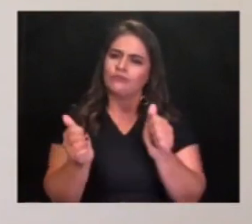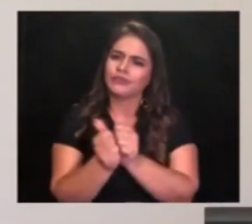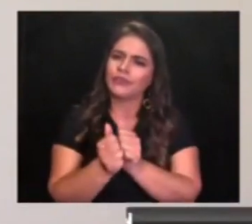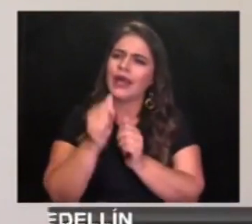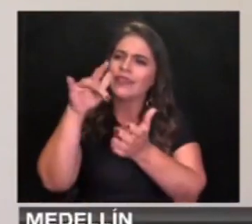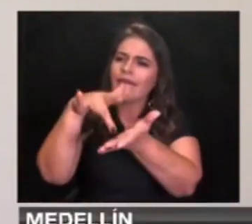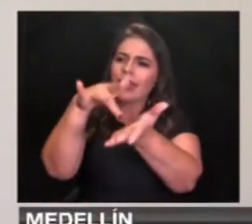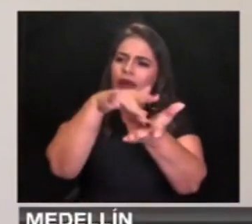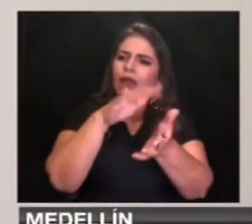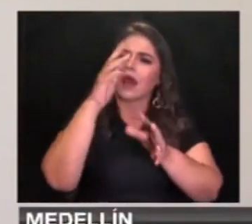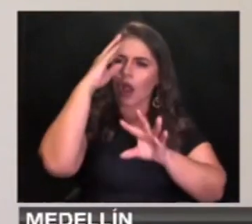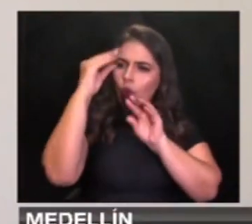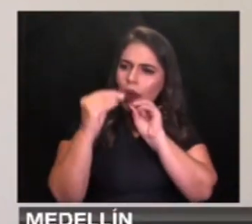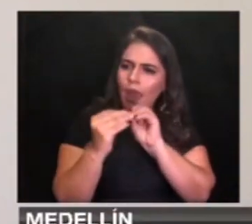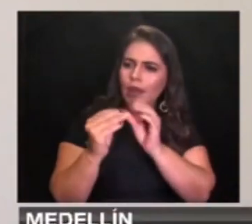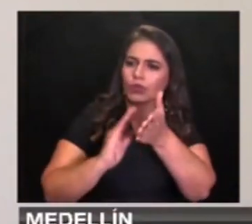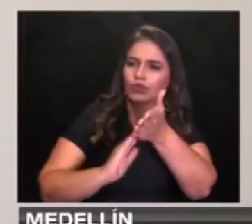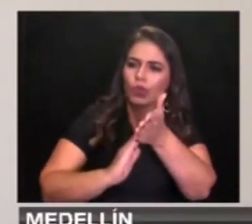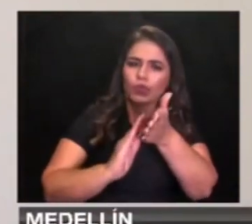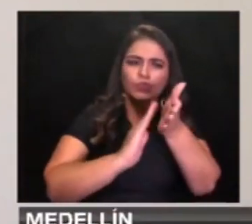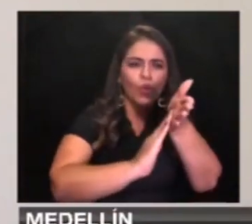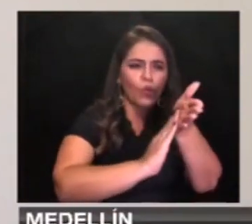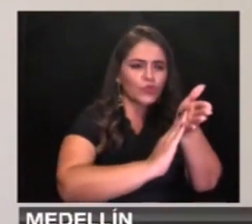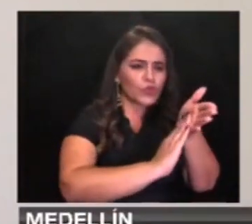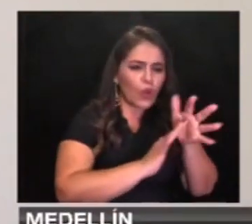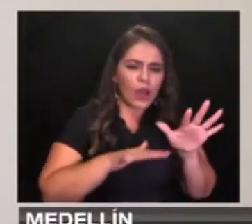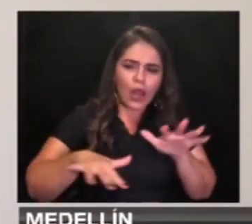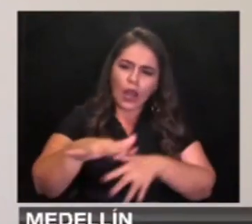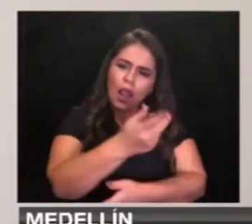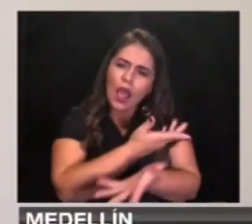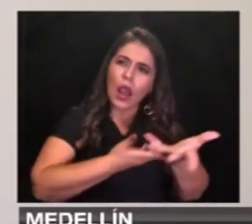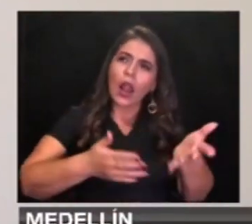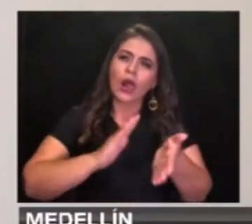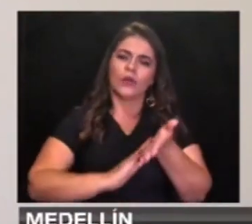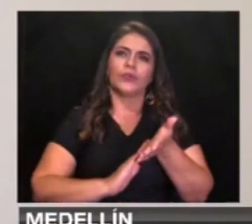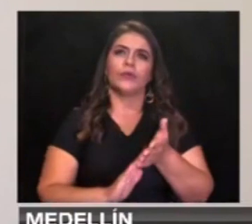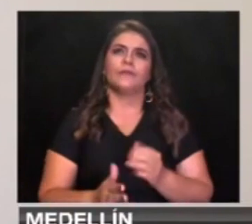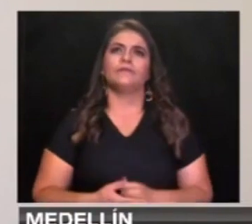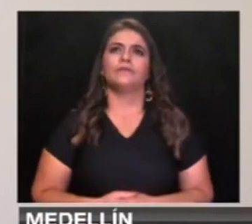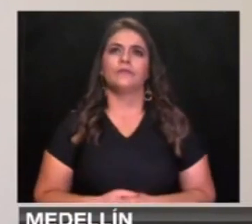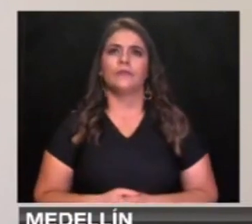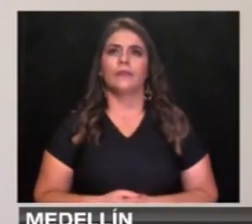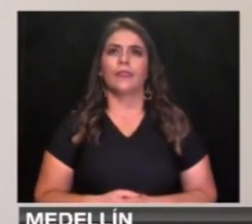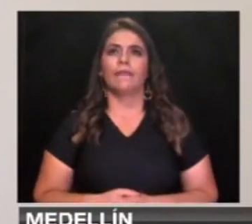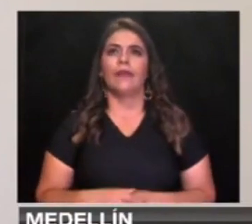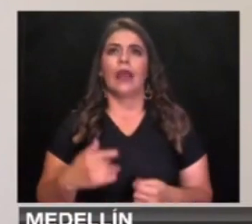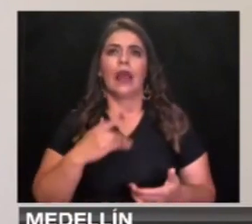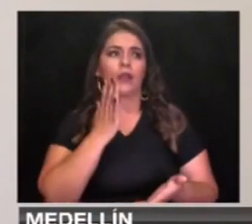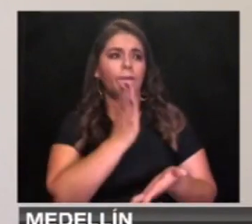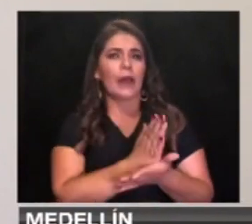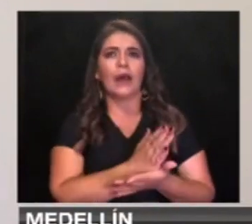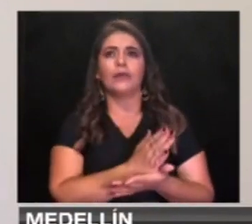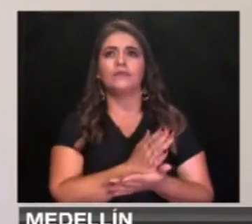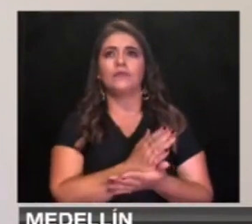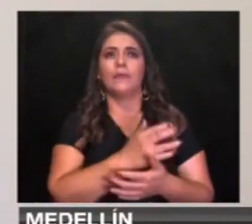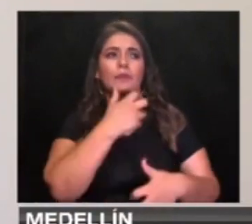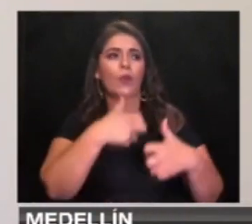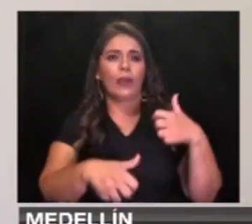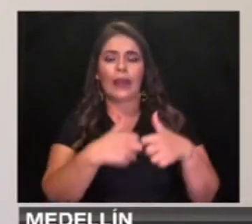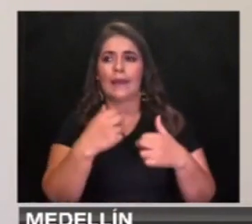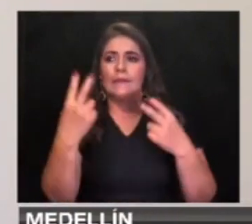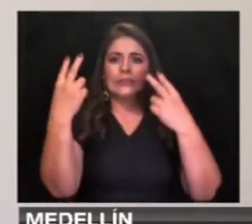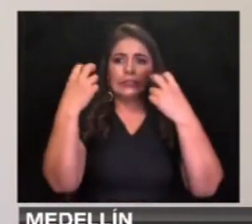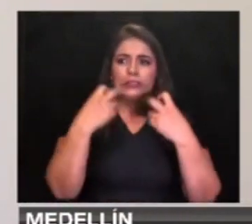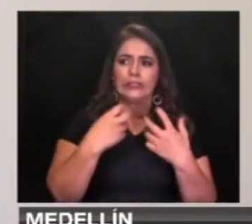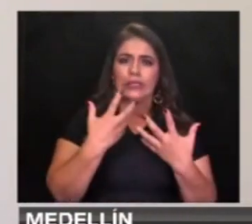con los cuales tenemos unas deudas vencidas y renegociar estos plazos evitando que continúen o que se inician procesos